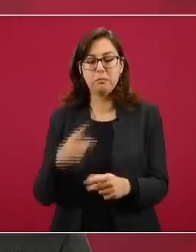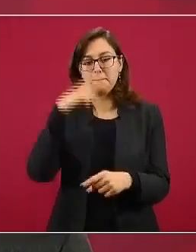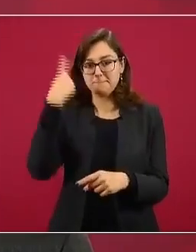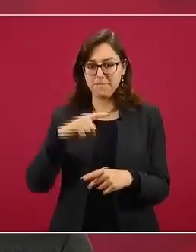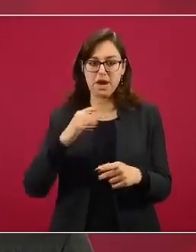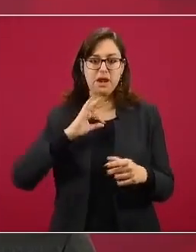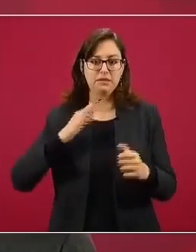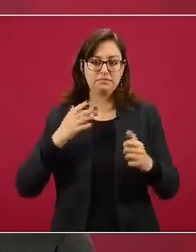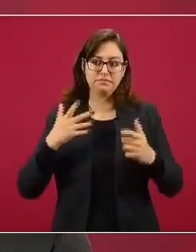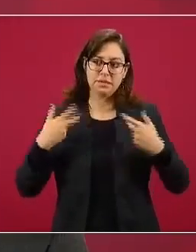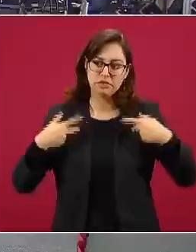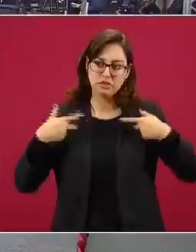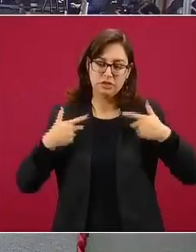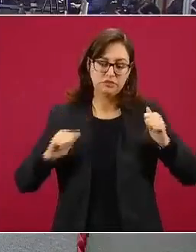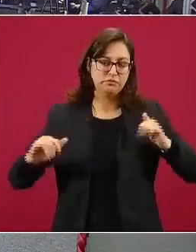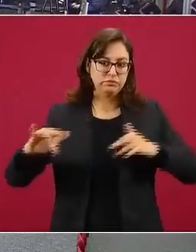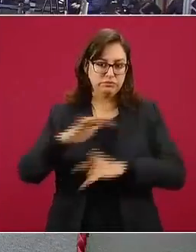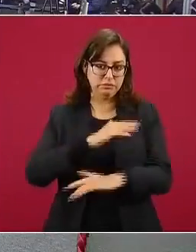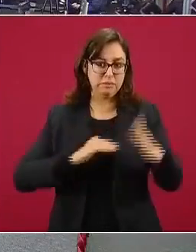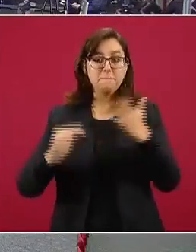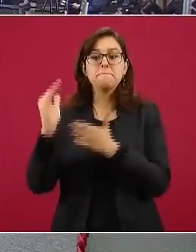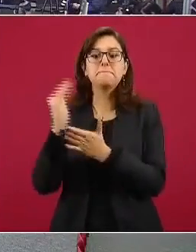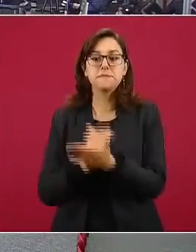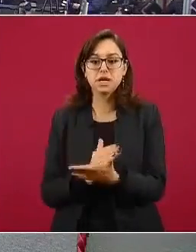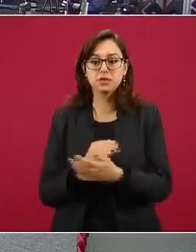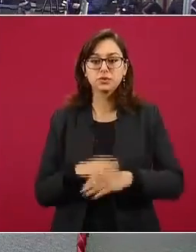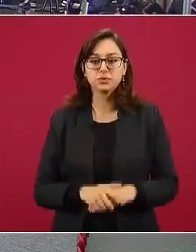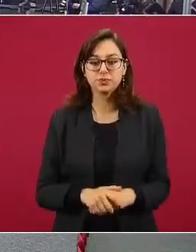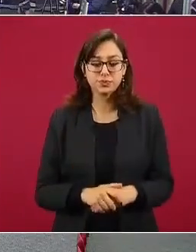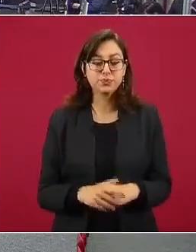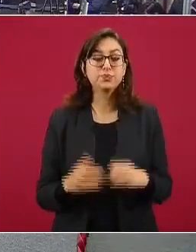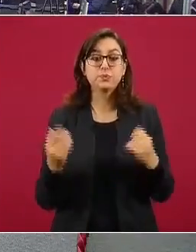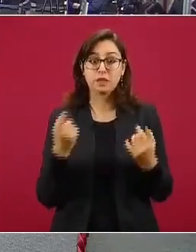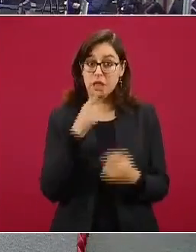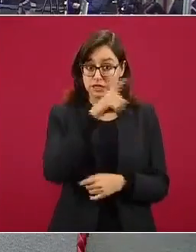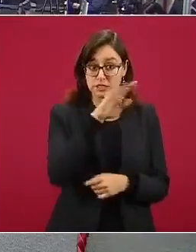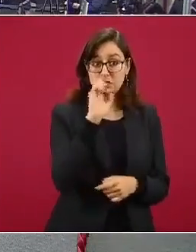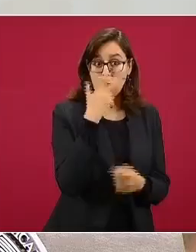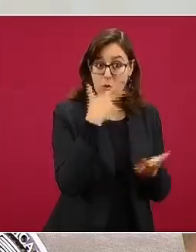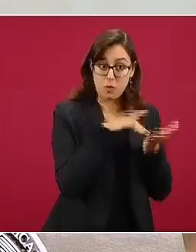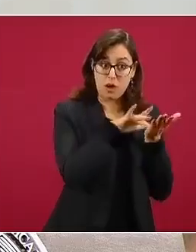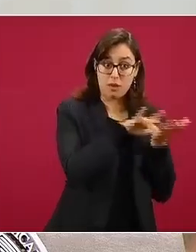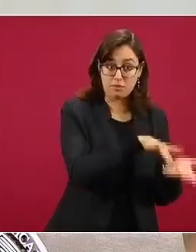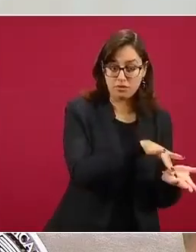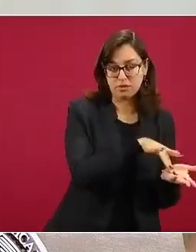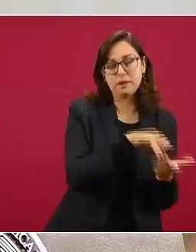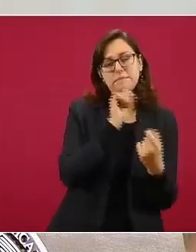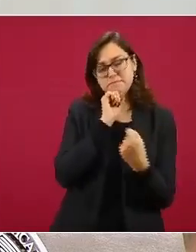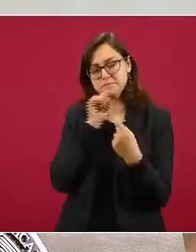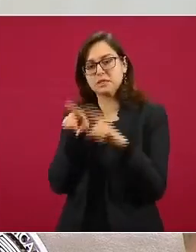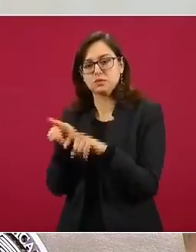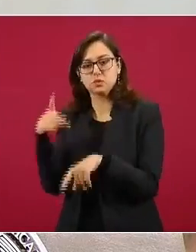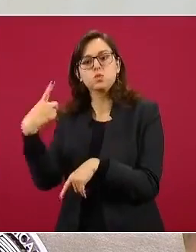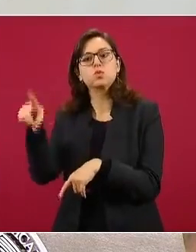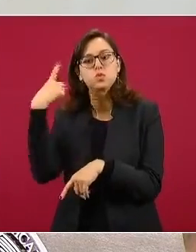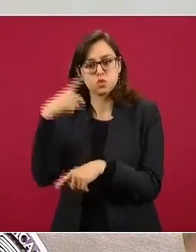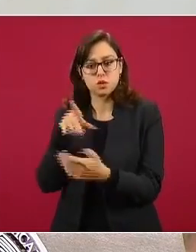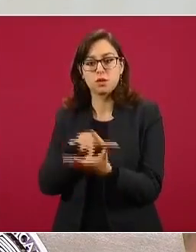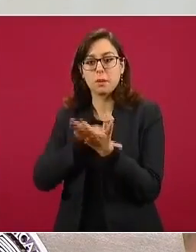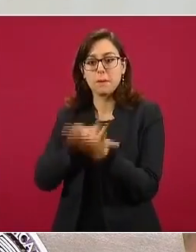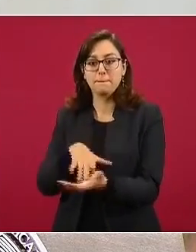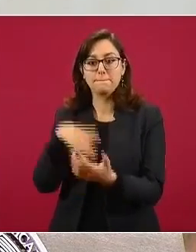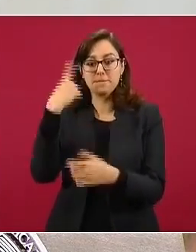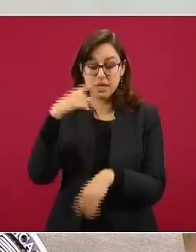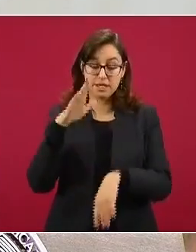disminuir la movilidad. Procederemos también, igual que en el operativo de Chihuahua, a facilitar la contratación del personal.